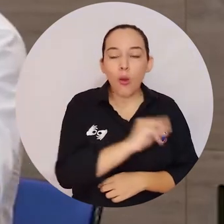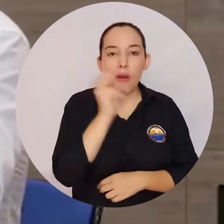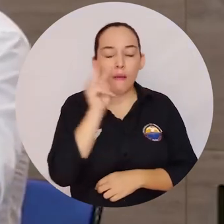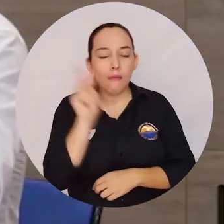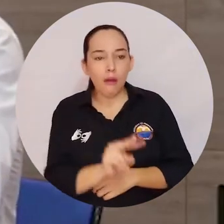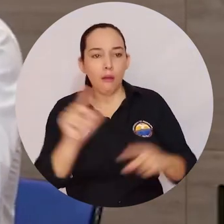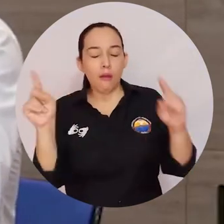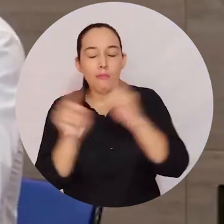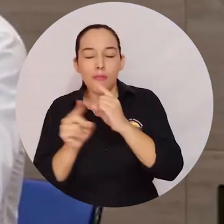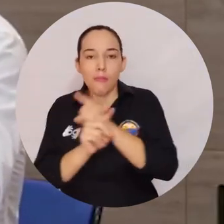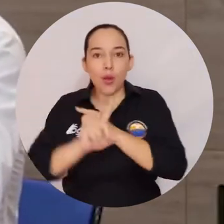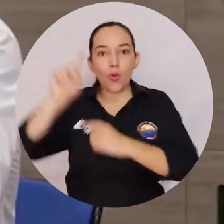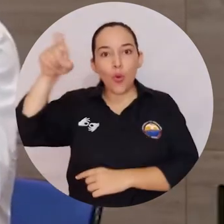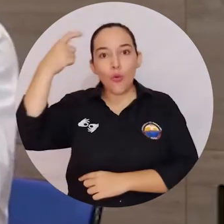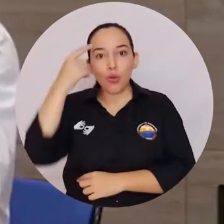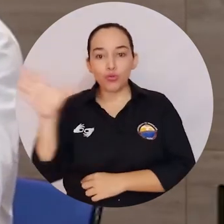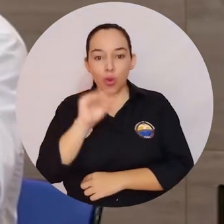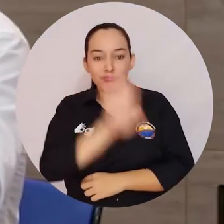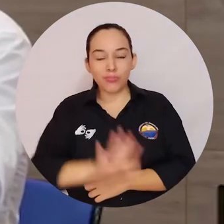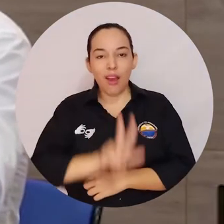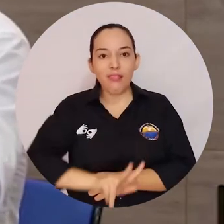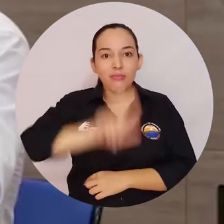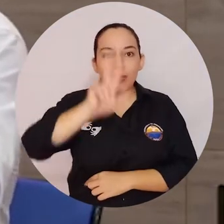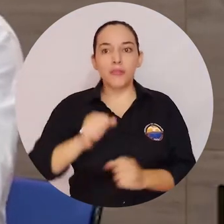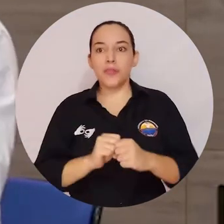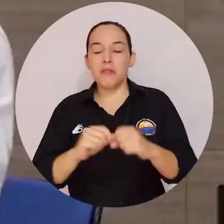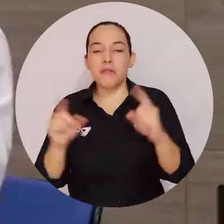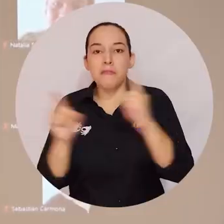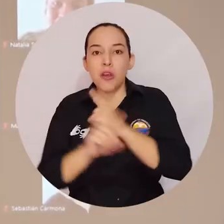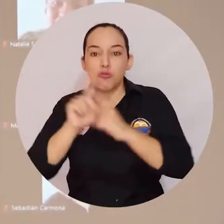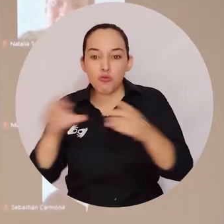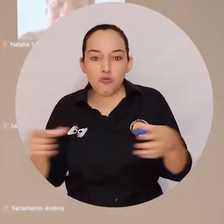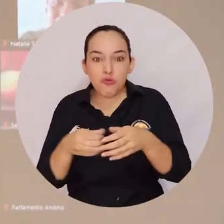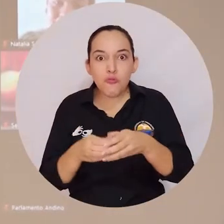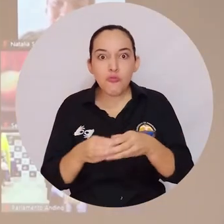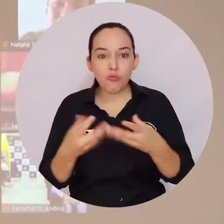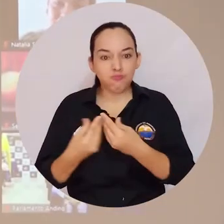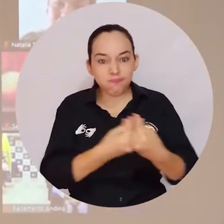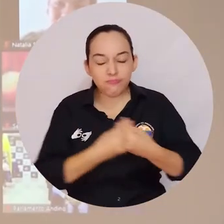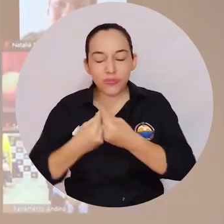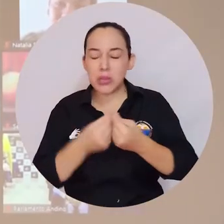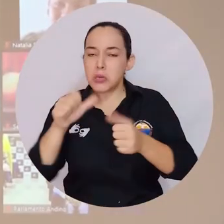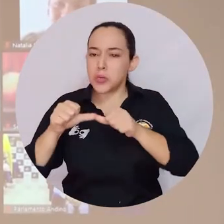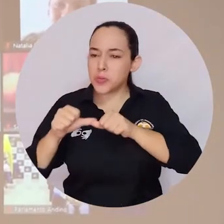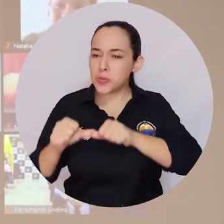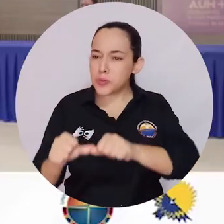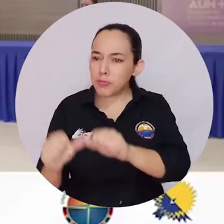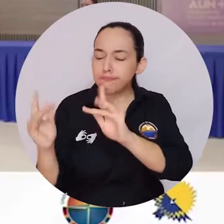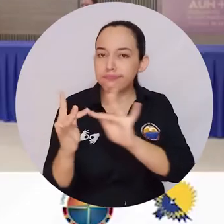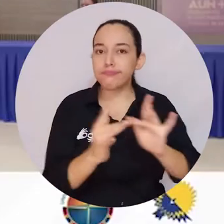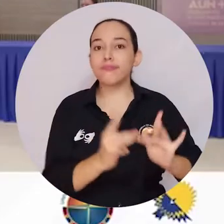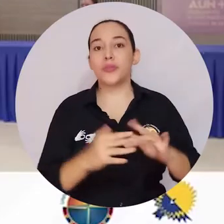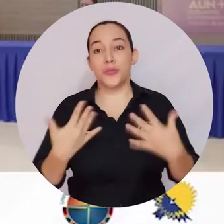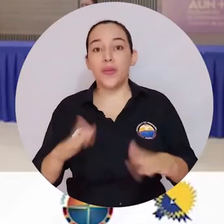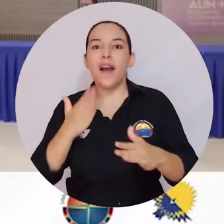cambiar gobiernos en toda la región andina, cambiar parlamentarios, sin embargo esa relación se ha mantenido ahí. En gran